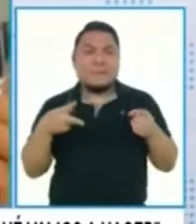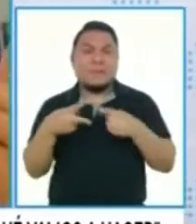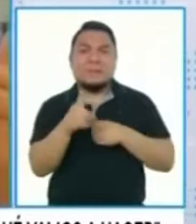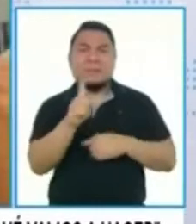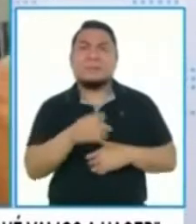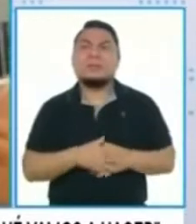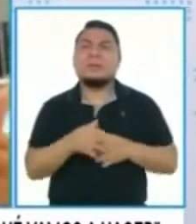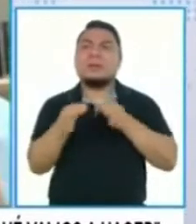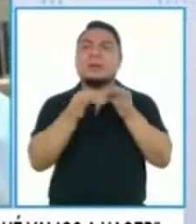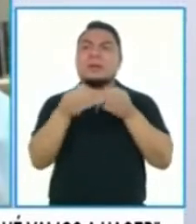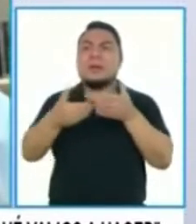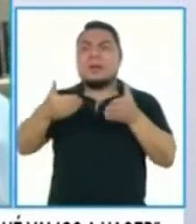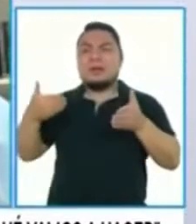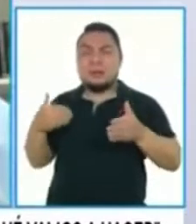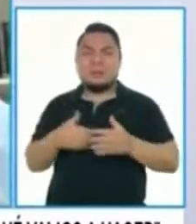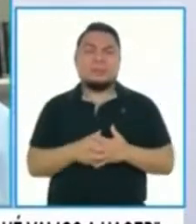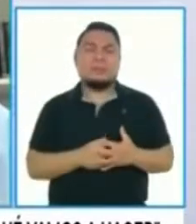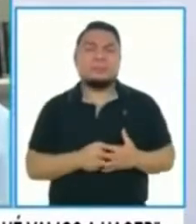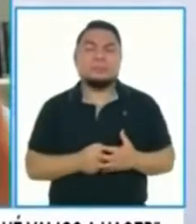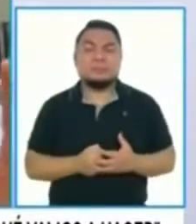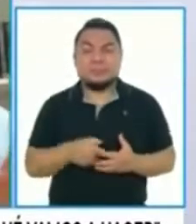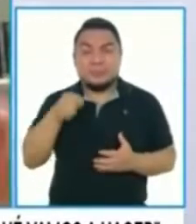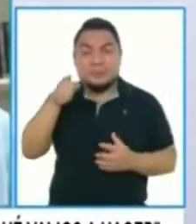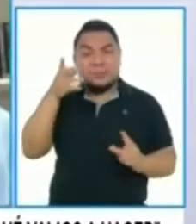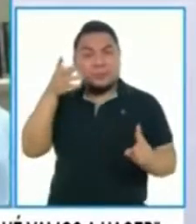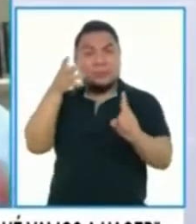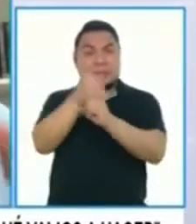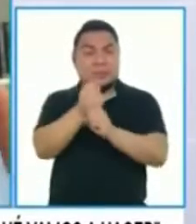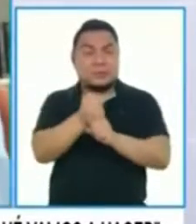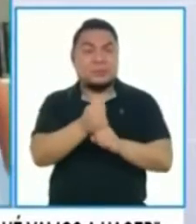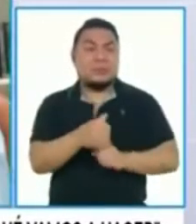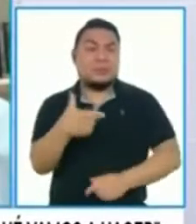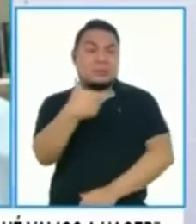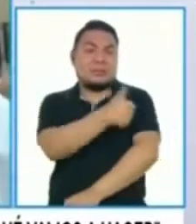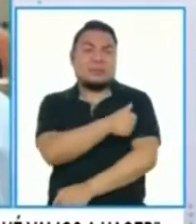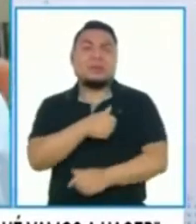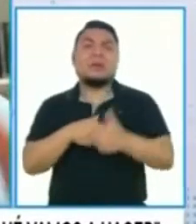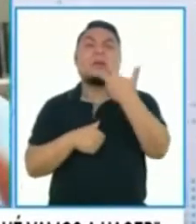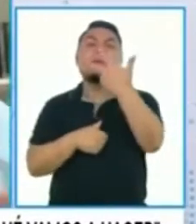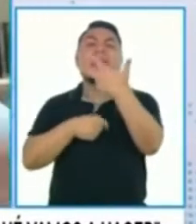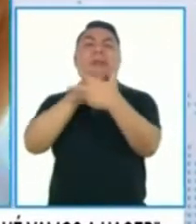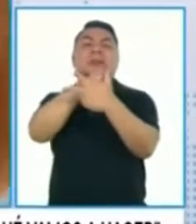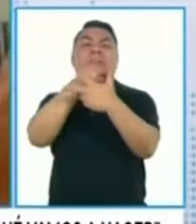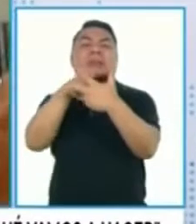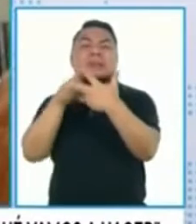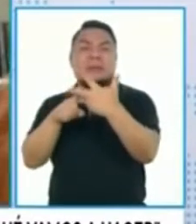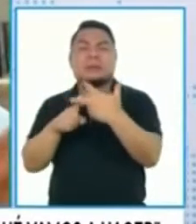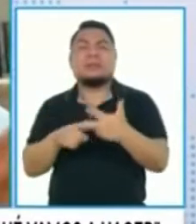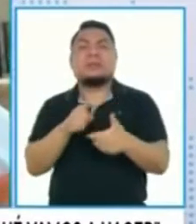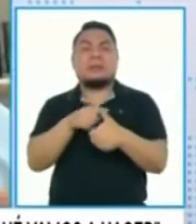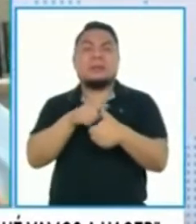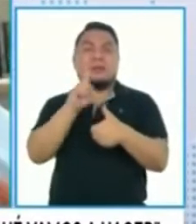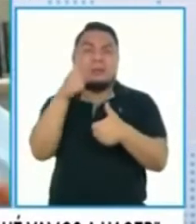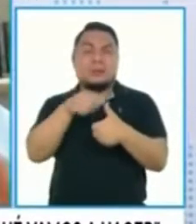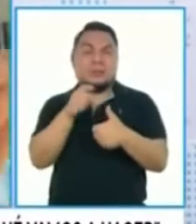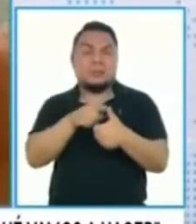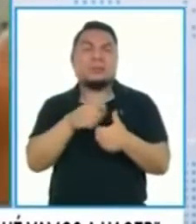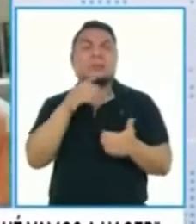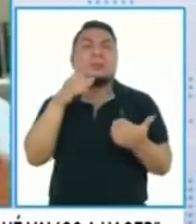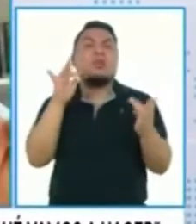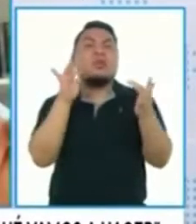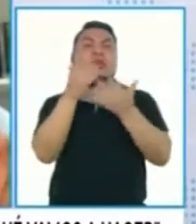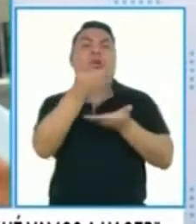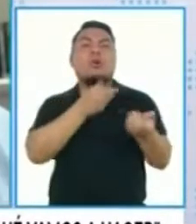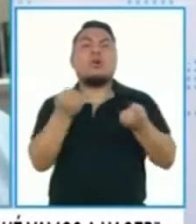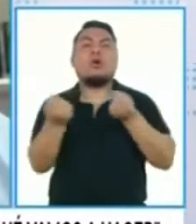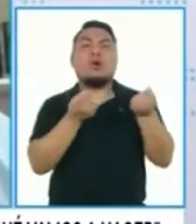déjame explicarte un poquito antes. Para lograr las vacunas hay tres grandes avenidas. Una primera avenida son las relaciones gobierno